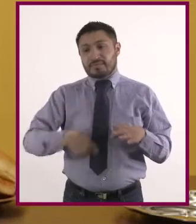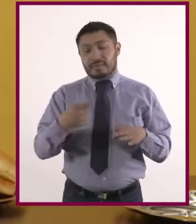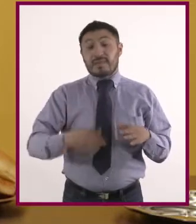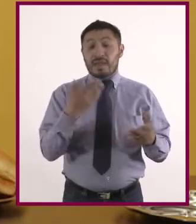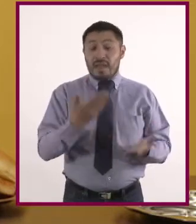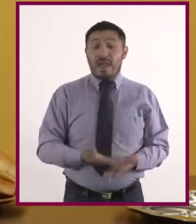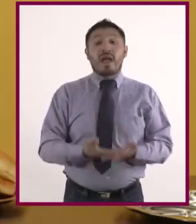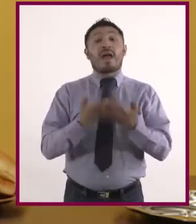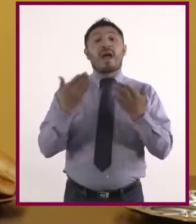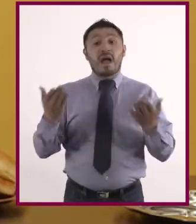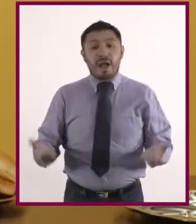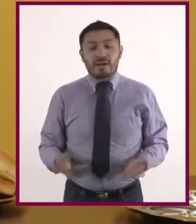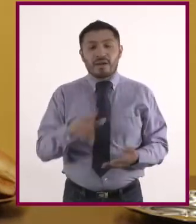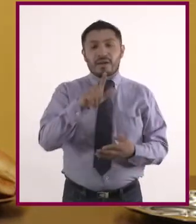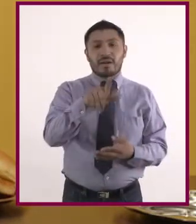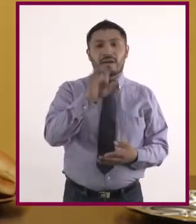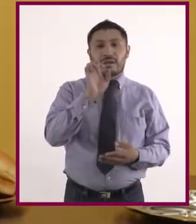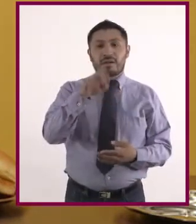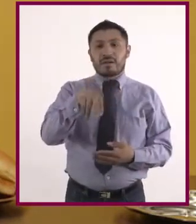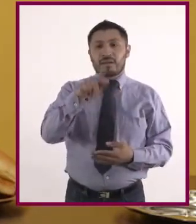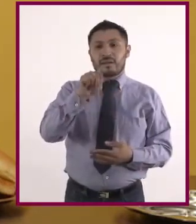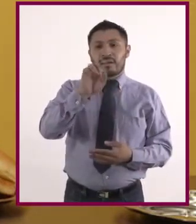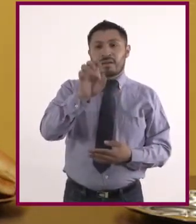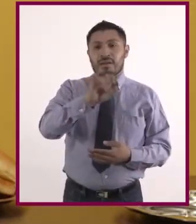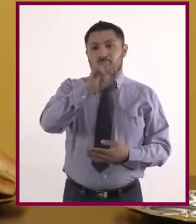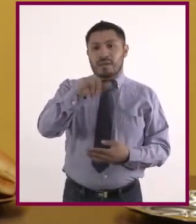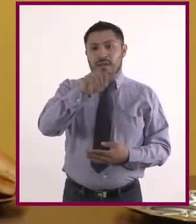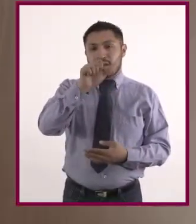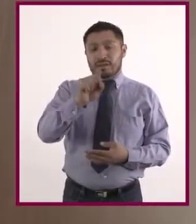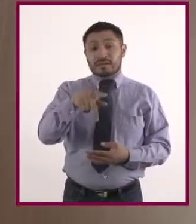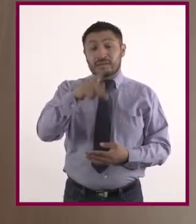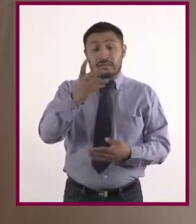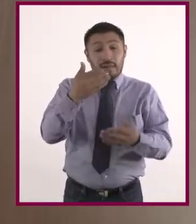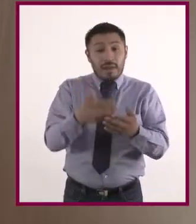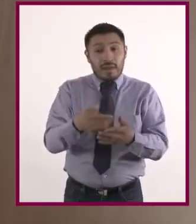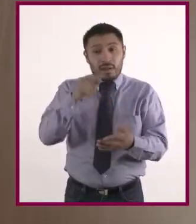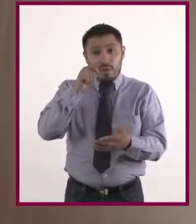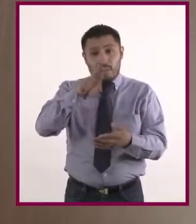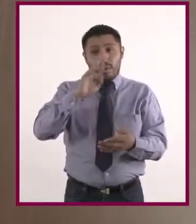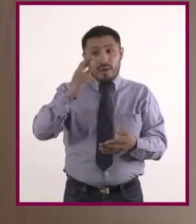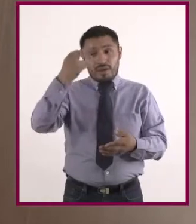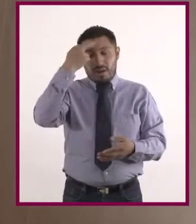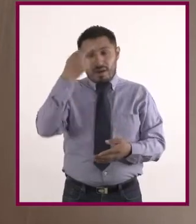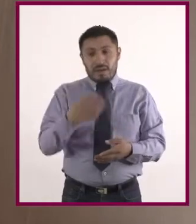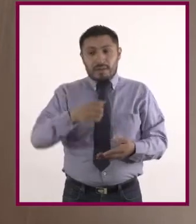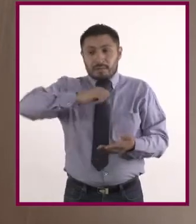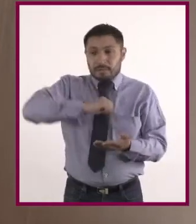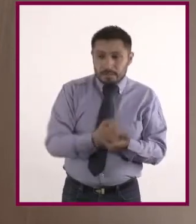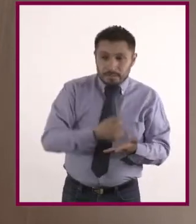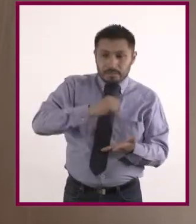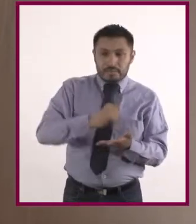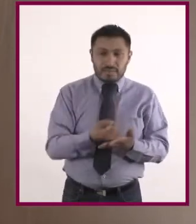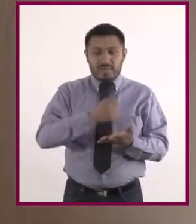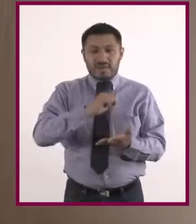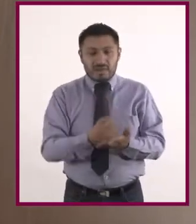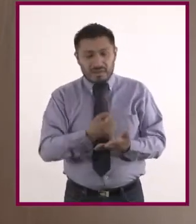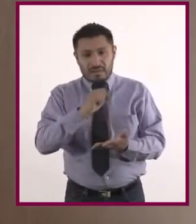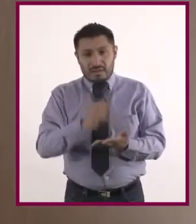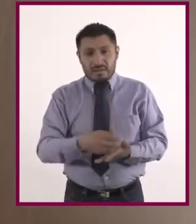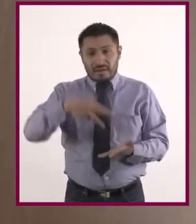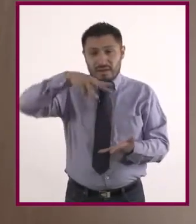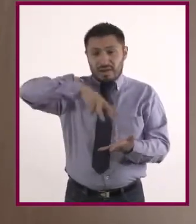Ahora vamos a pasar con nuestras lentejas, pero antes de agregarlas, vamos a aprovechar para aplastarlas un poquito con ayuda de un tenedor.